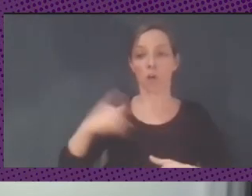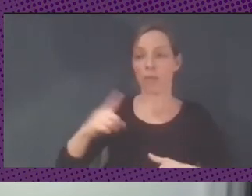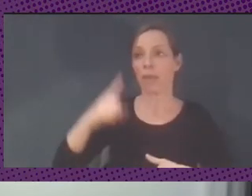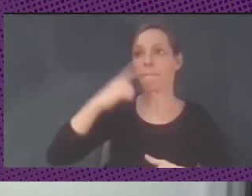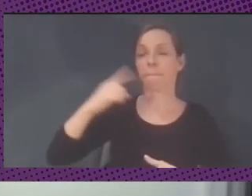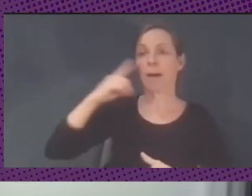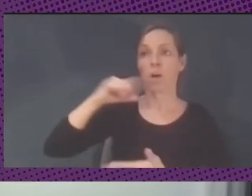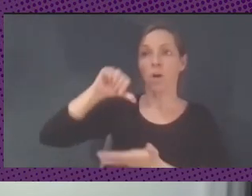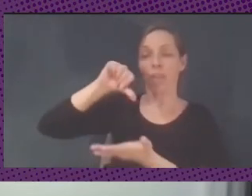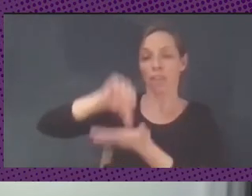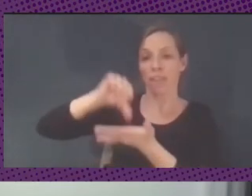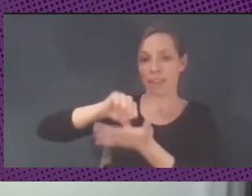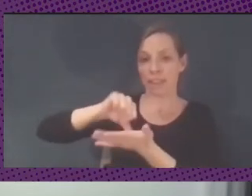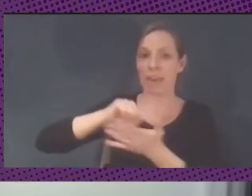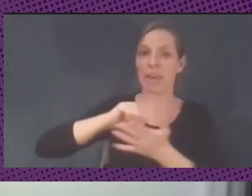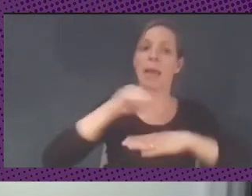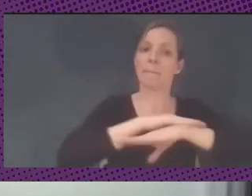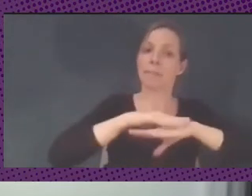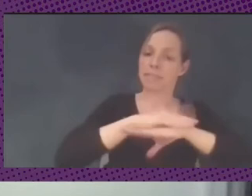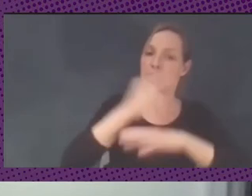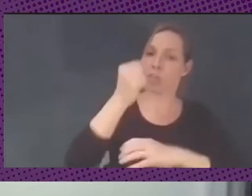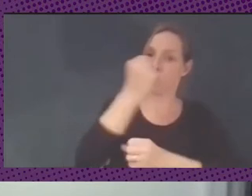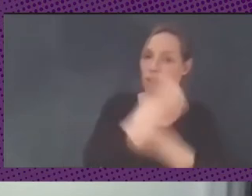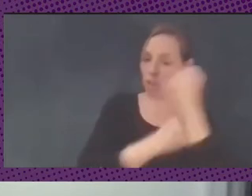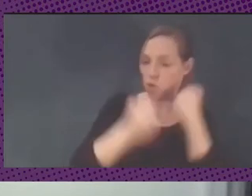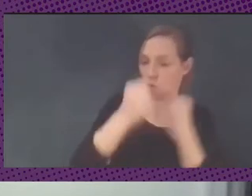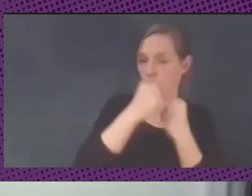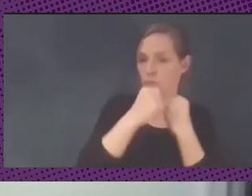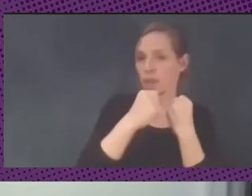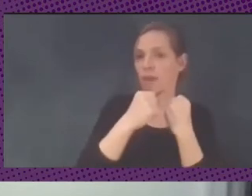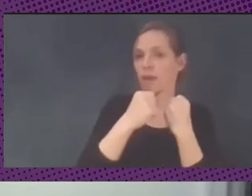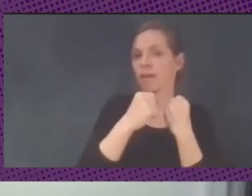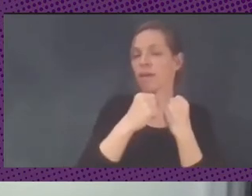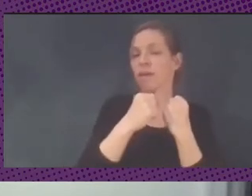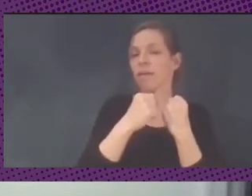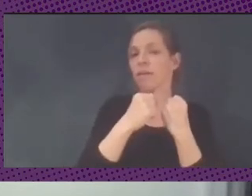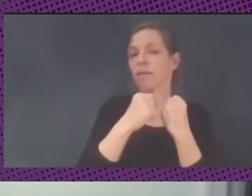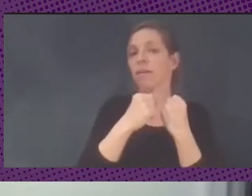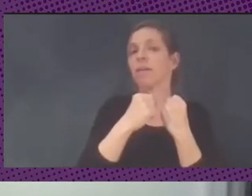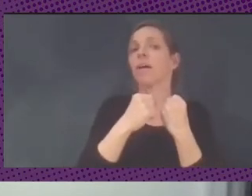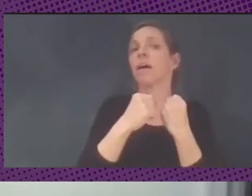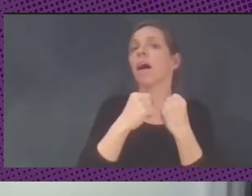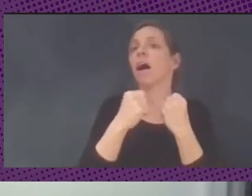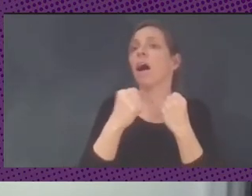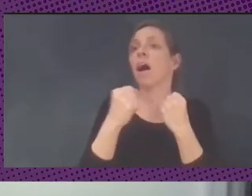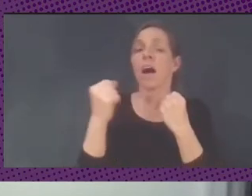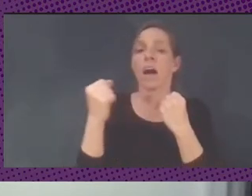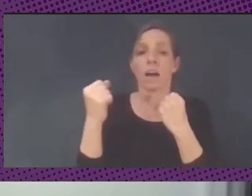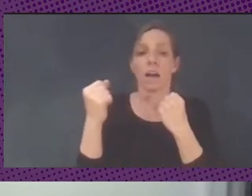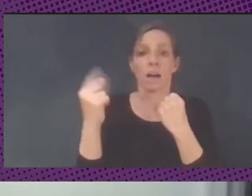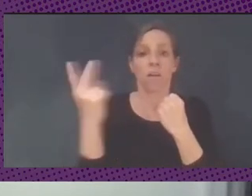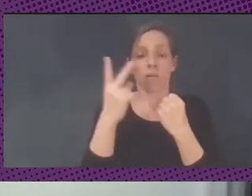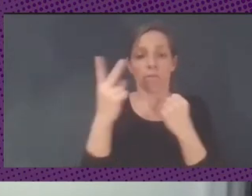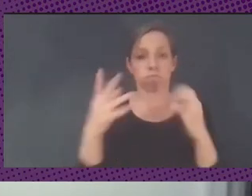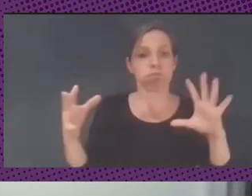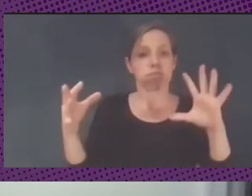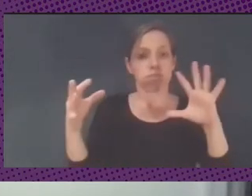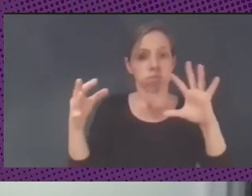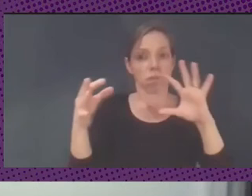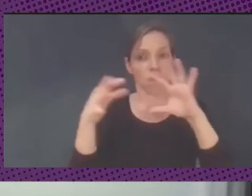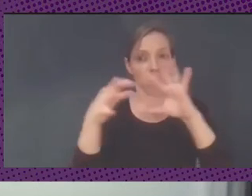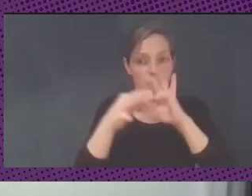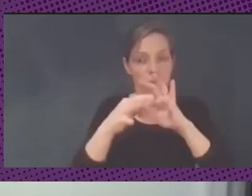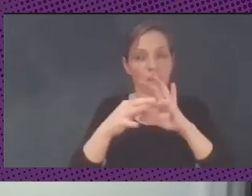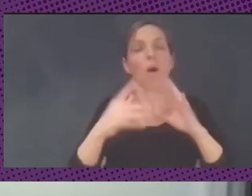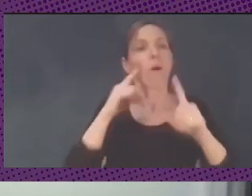Central y el Ministerio de Finanzas y hacer un Estado más grande, pero un Estado que es